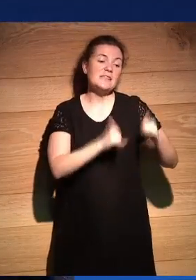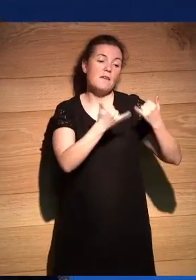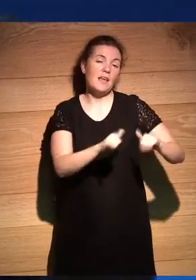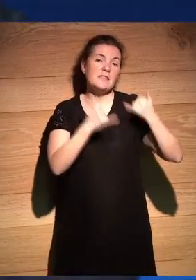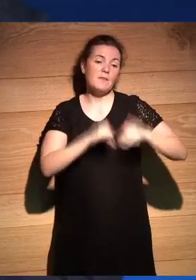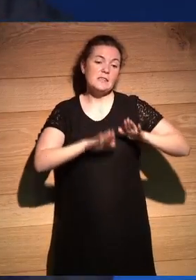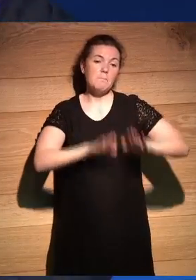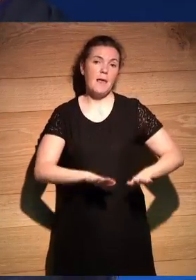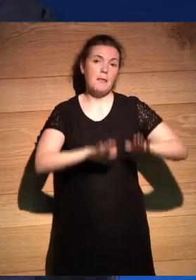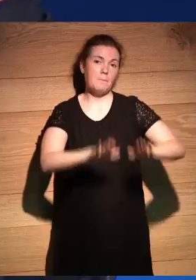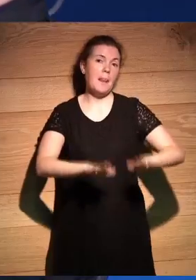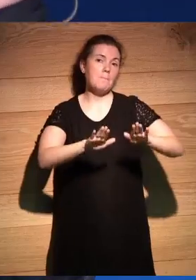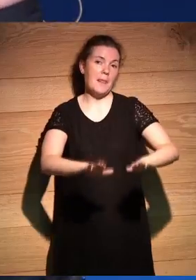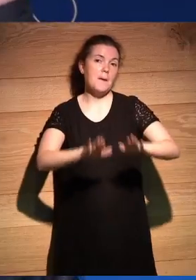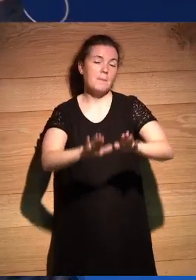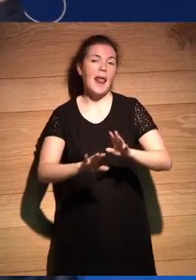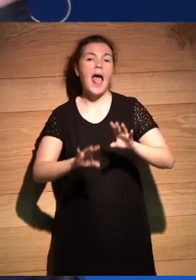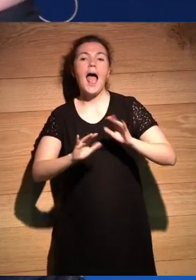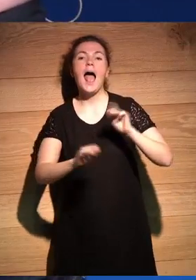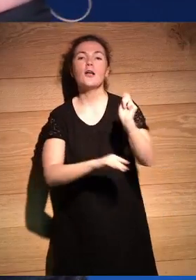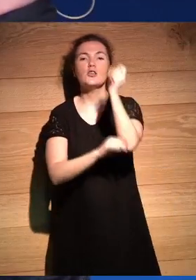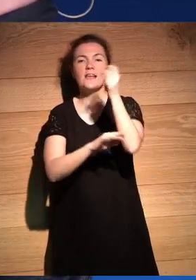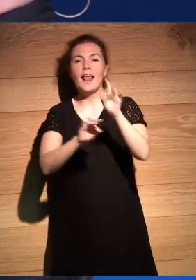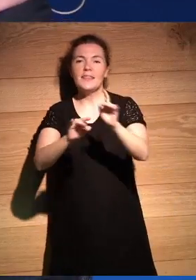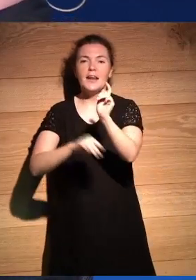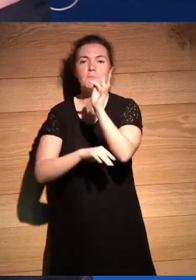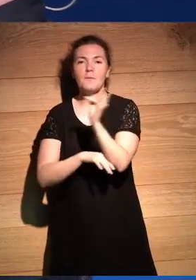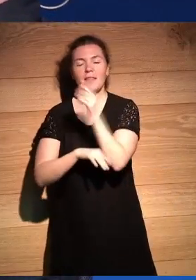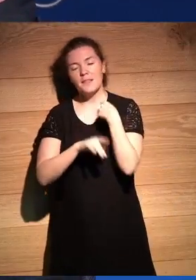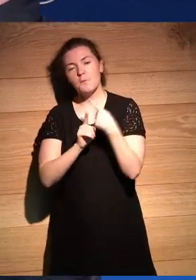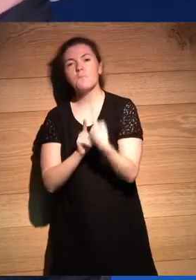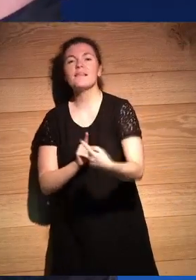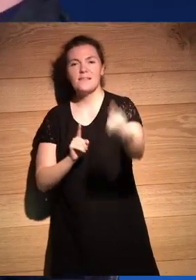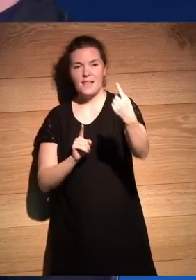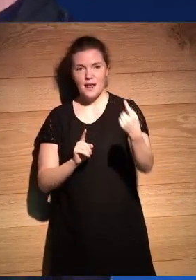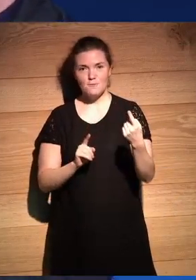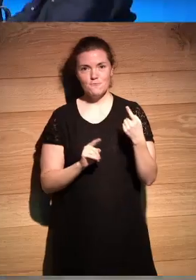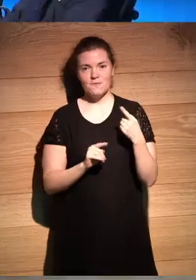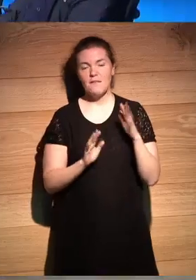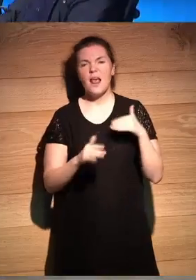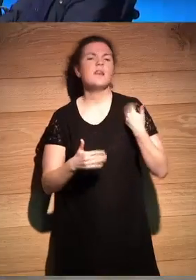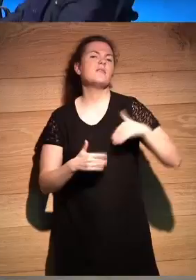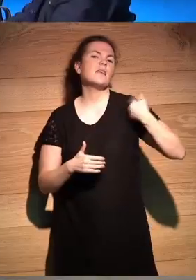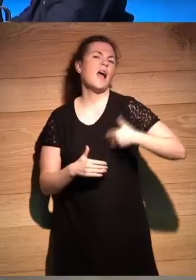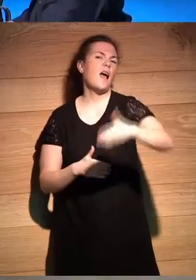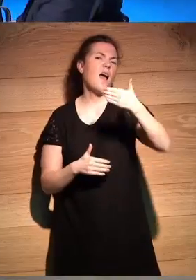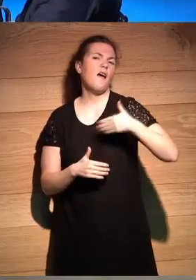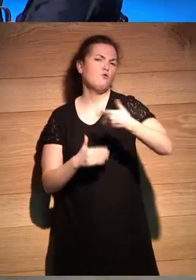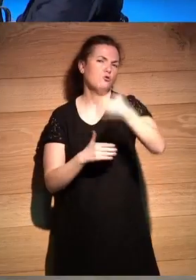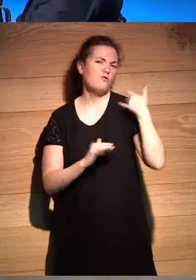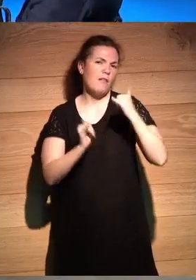camino quiero decir no siempre se toman más no hay apuro ya llegaremos yo les